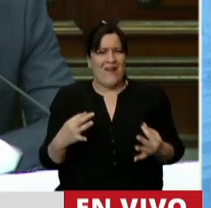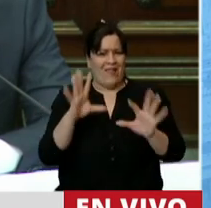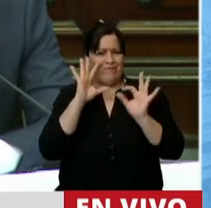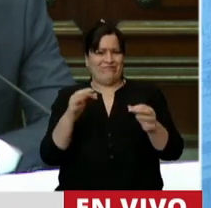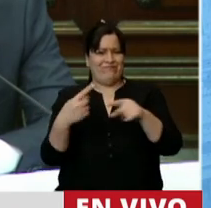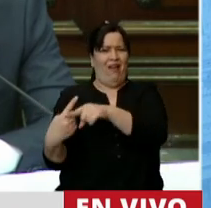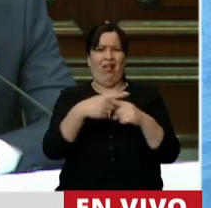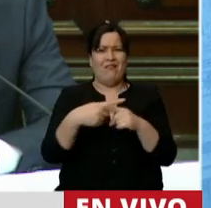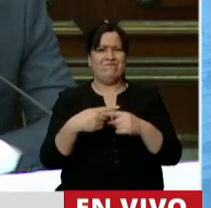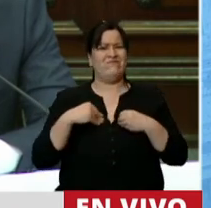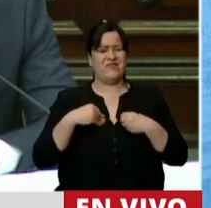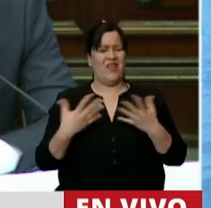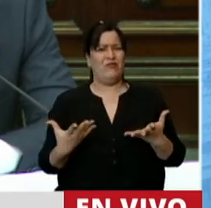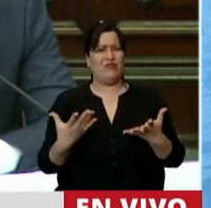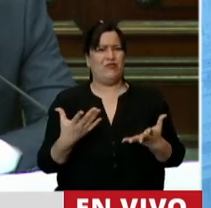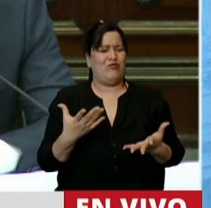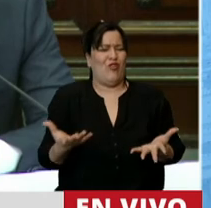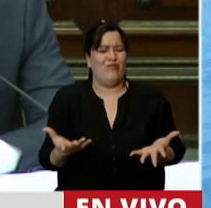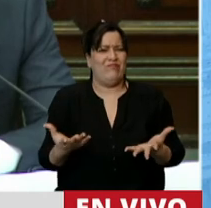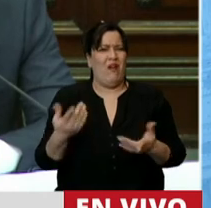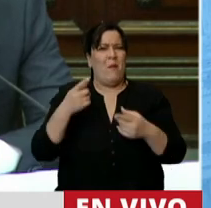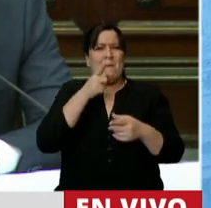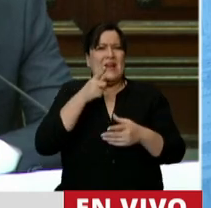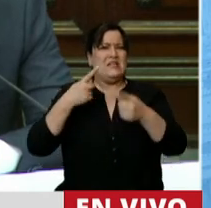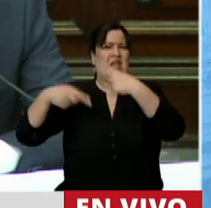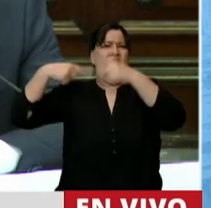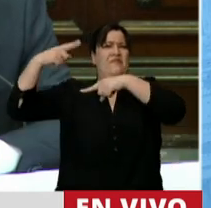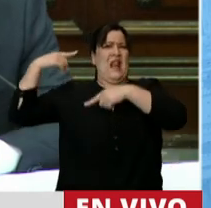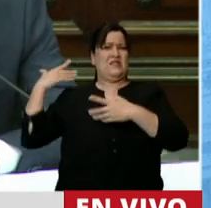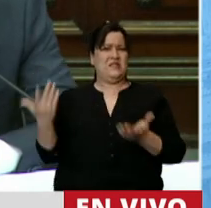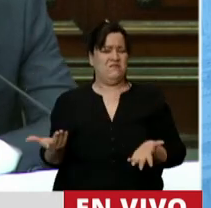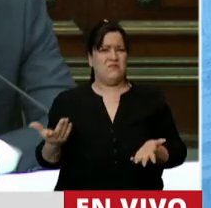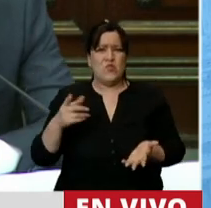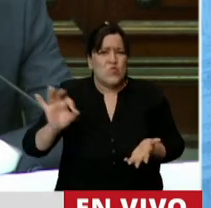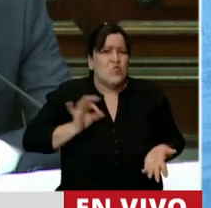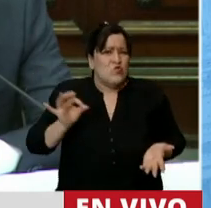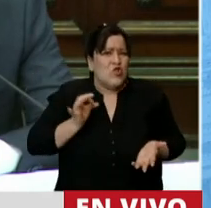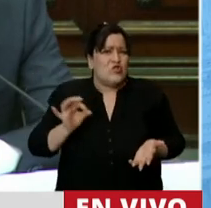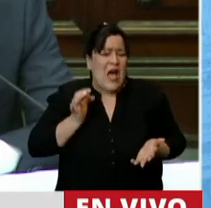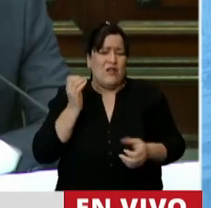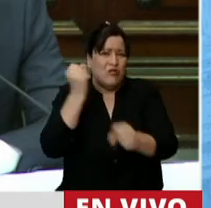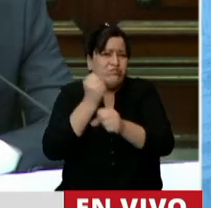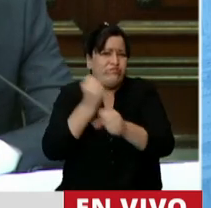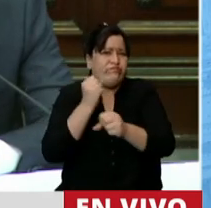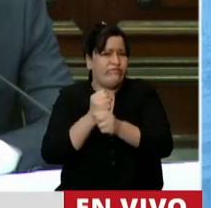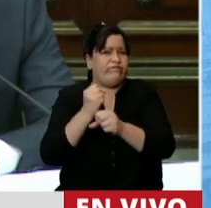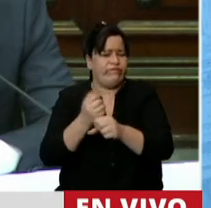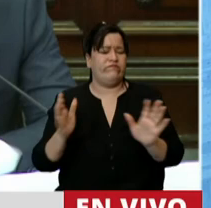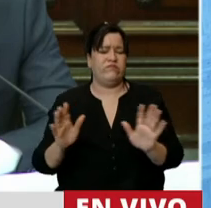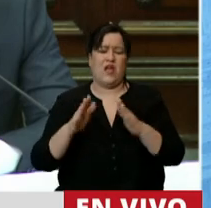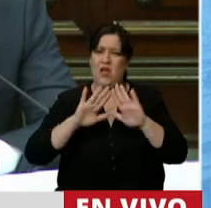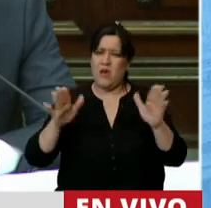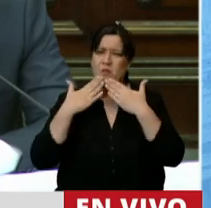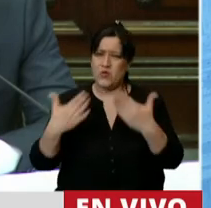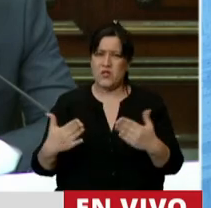un retrógrado. En una imagen democrática. Que después de tantos años. Debería haber elevado el debate. Muchas